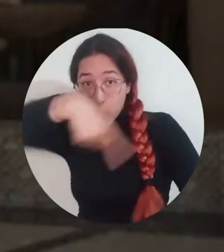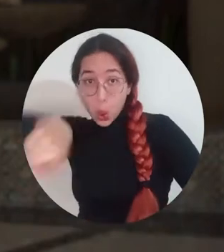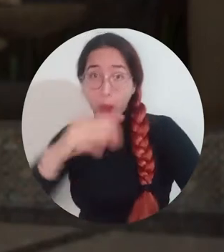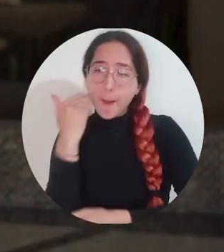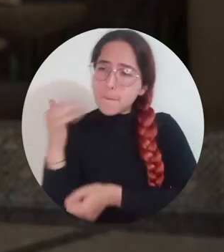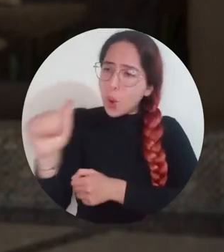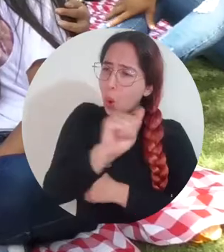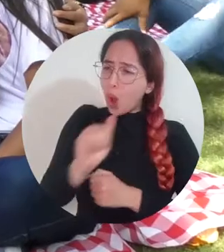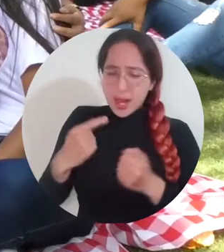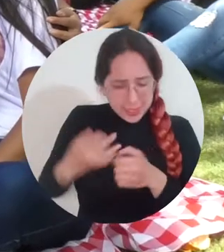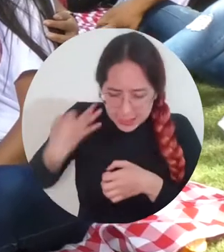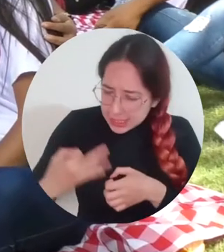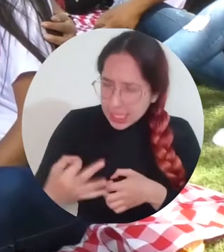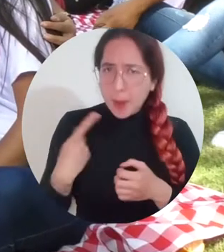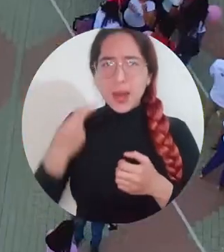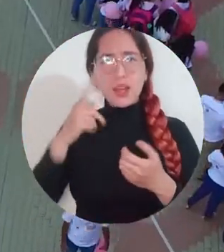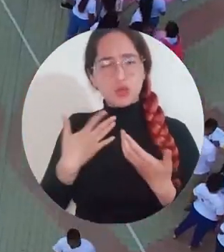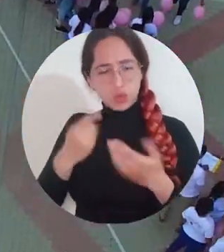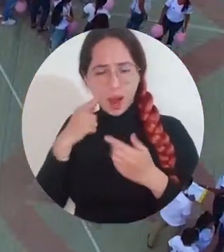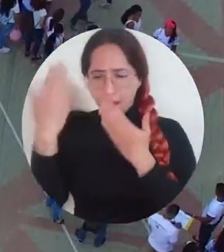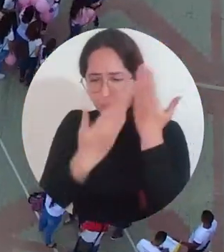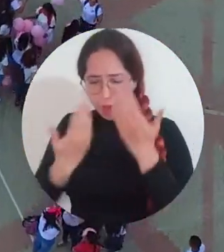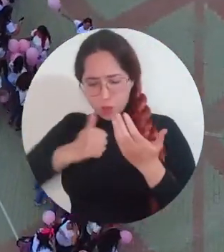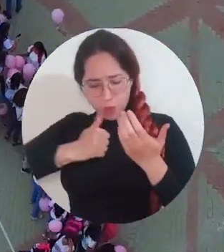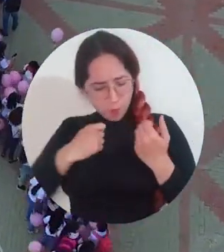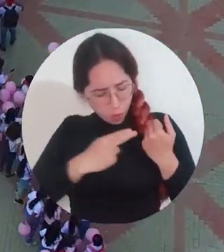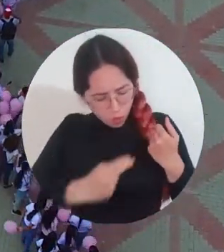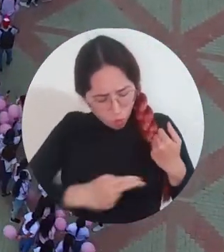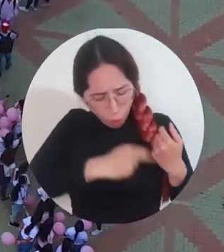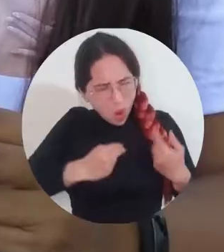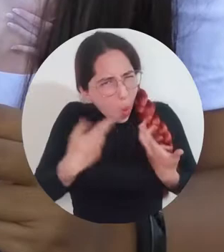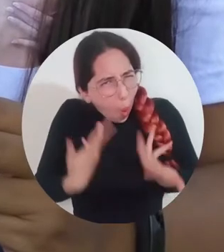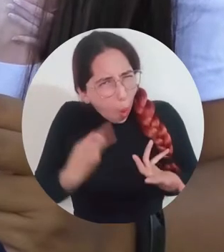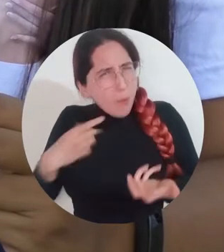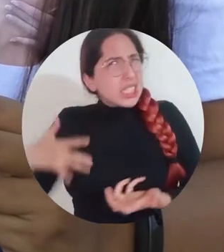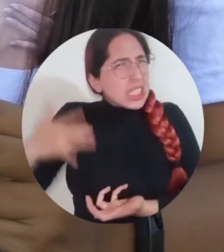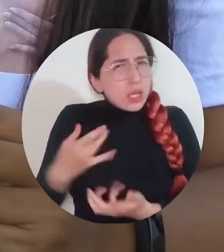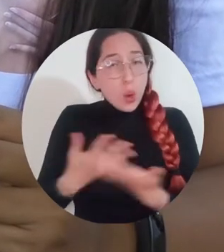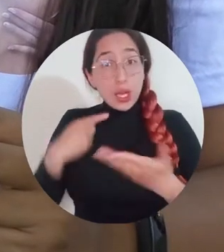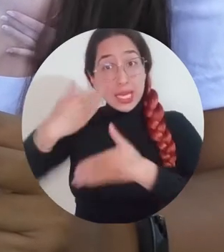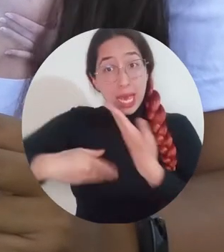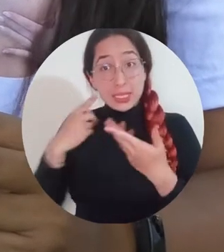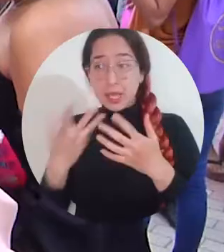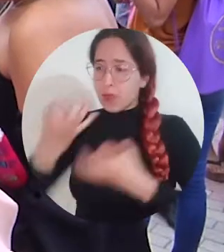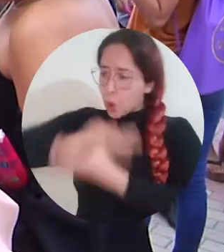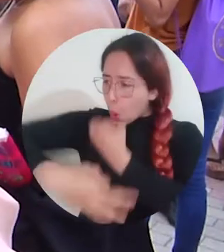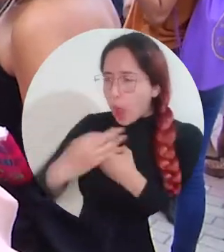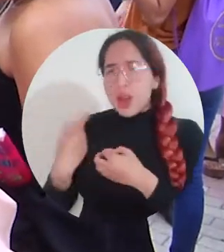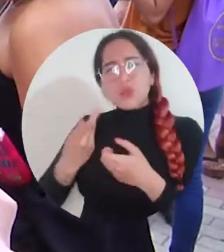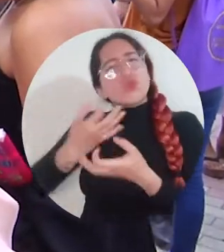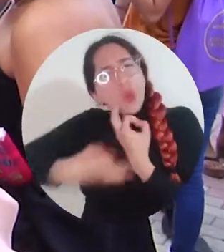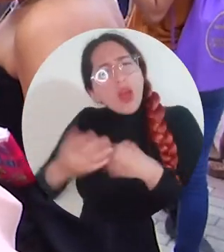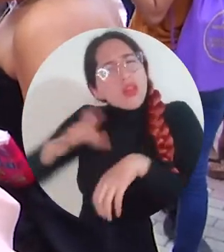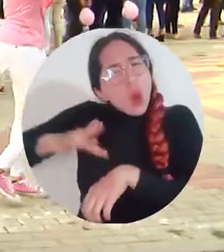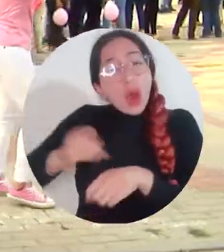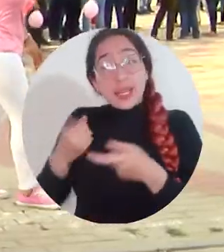que son cinco pasos. Con el mensaje Amate, Valórate, Cuídate, Tócate, ambas entidades realizarán cuatro actividades